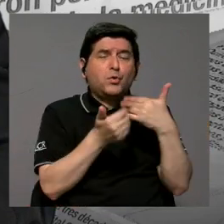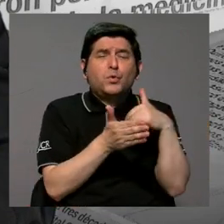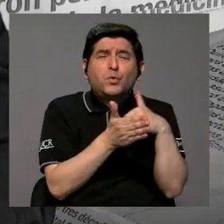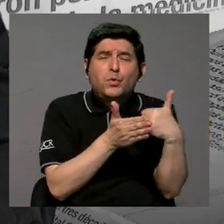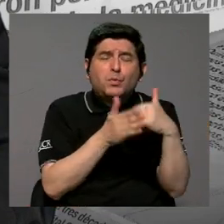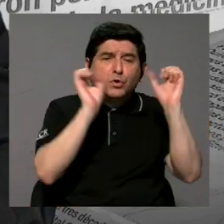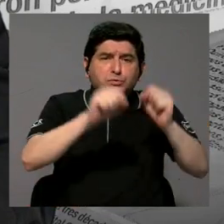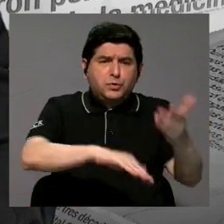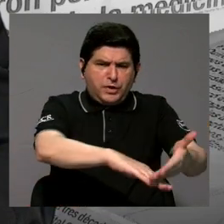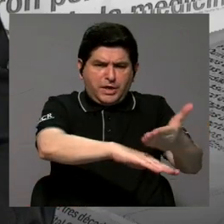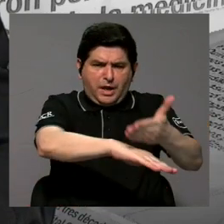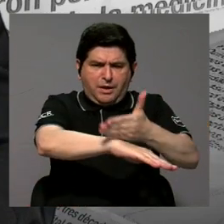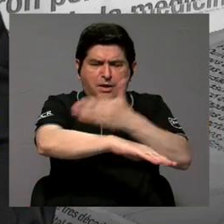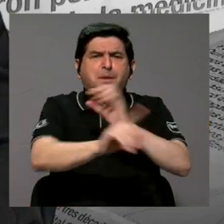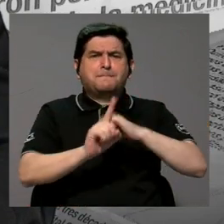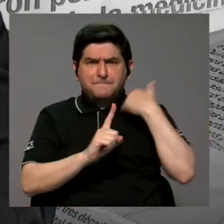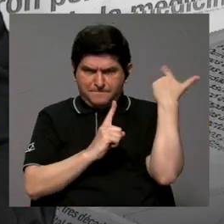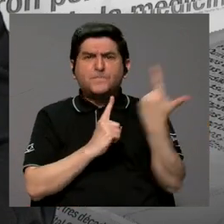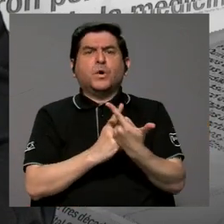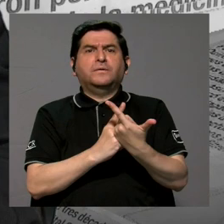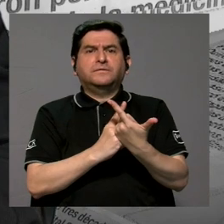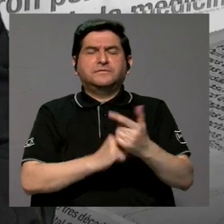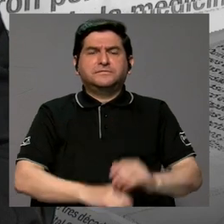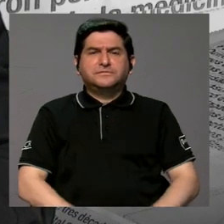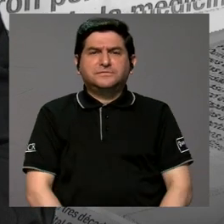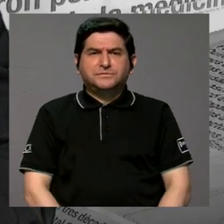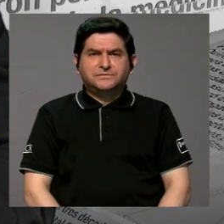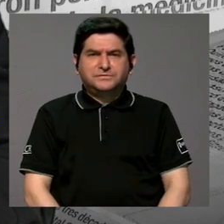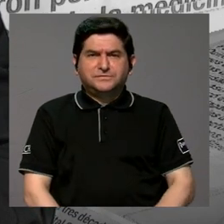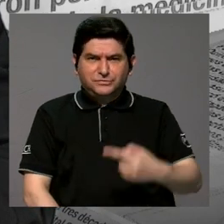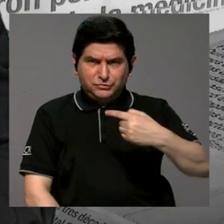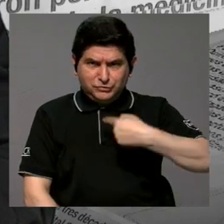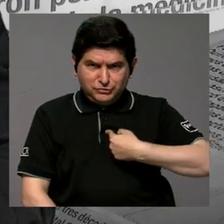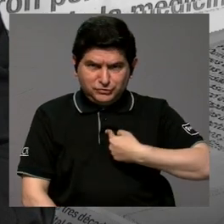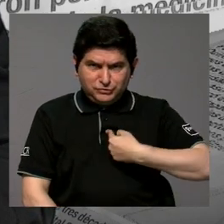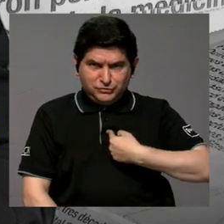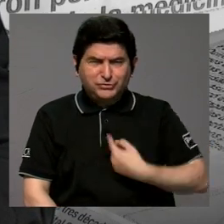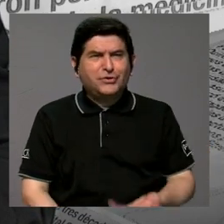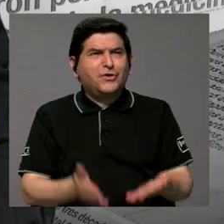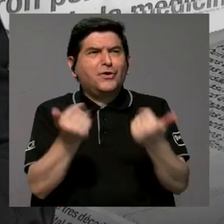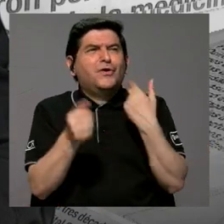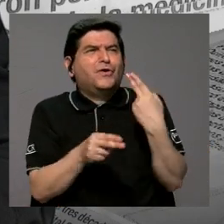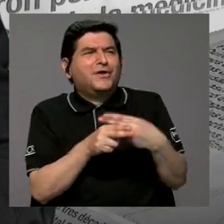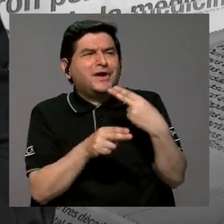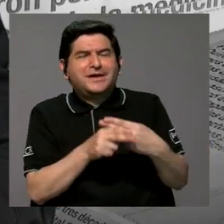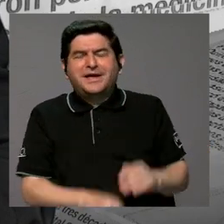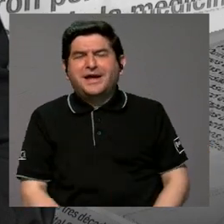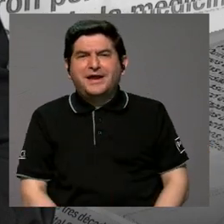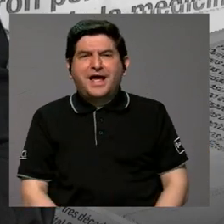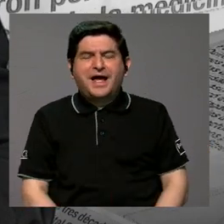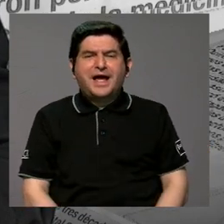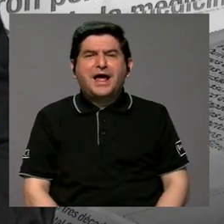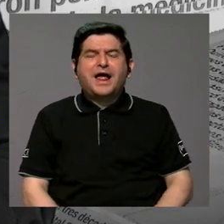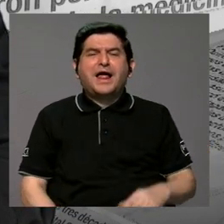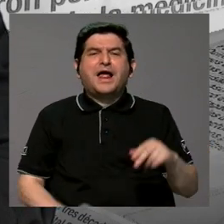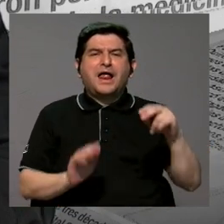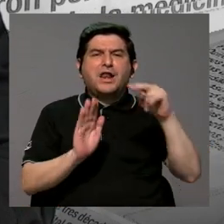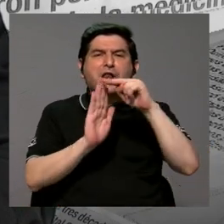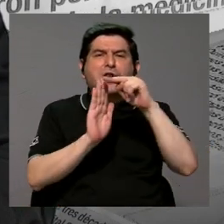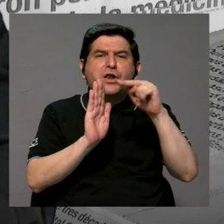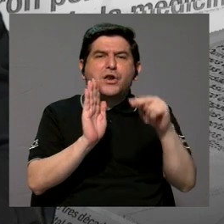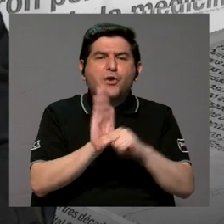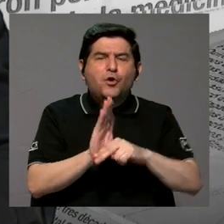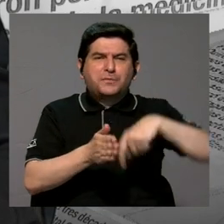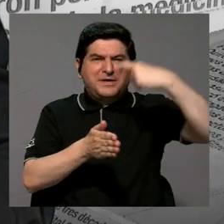vulnerables pudieran escalar socialmente, entonces yo eso que yo quisiera llamar normas pétreas de un pacto